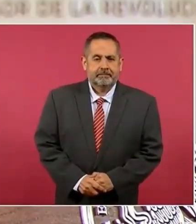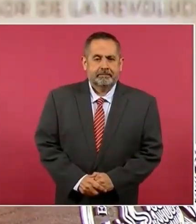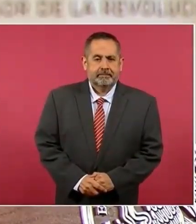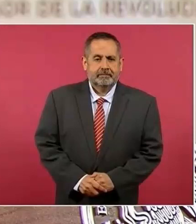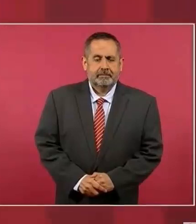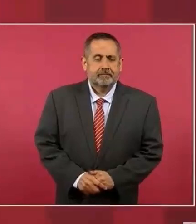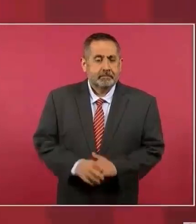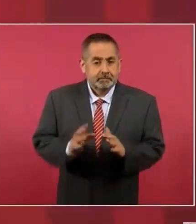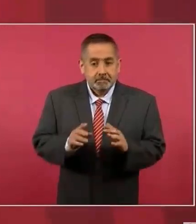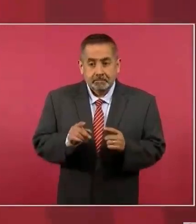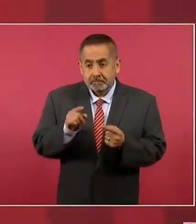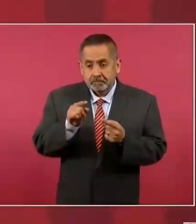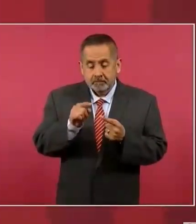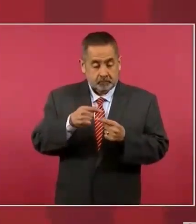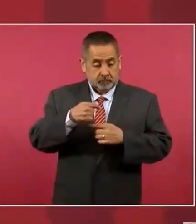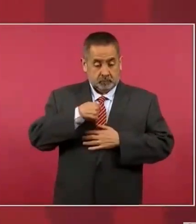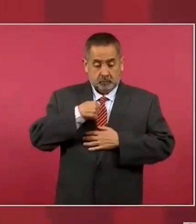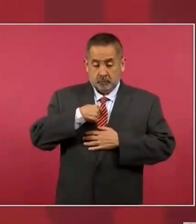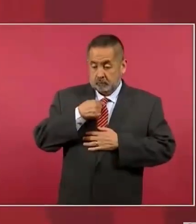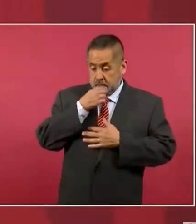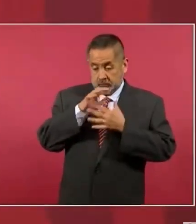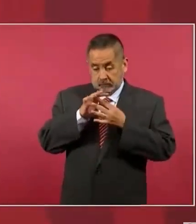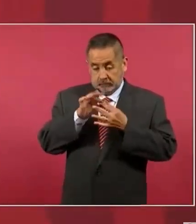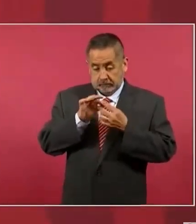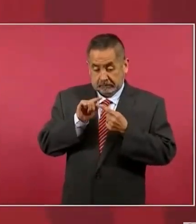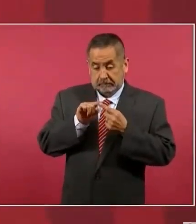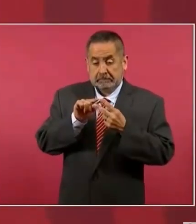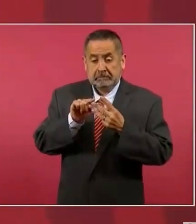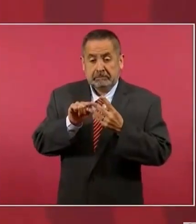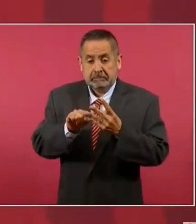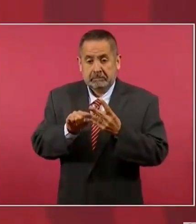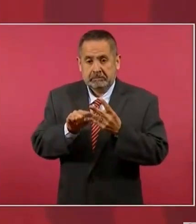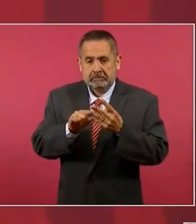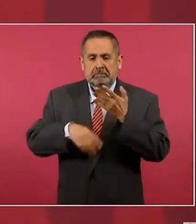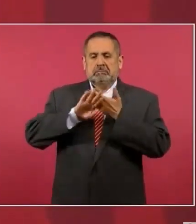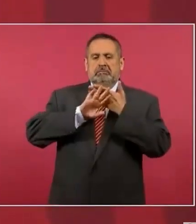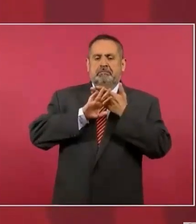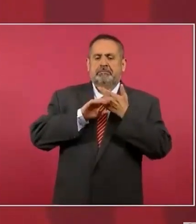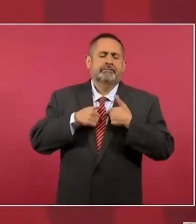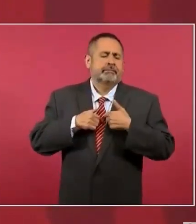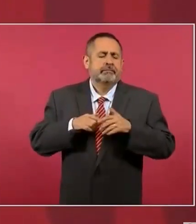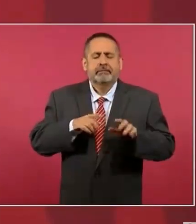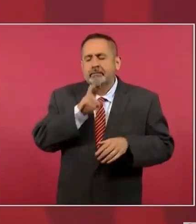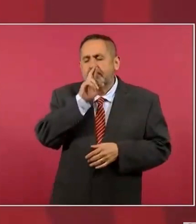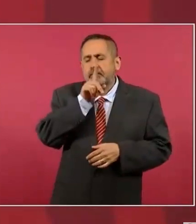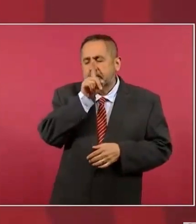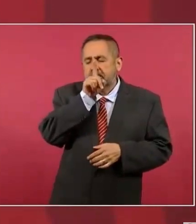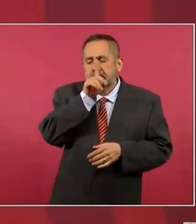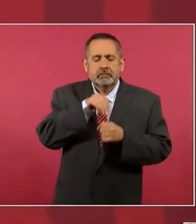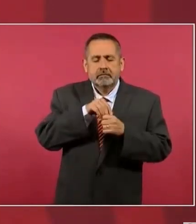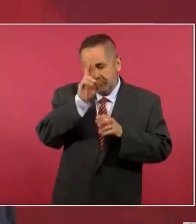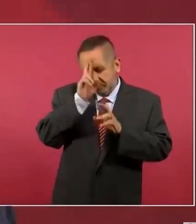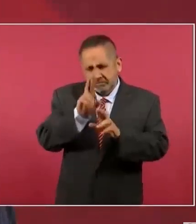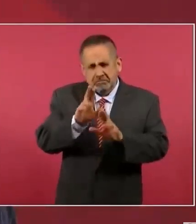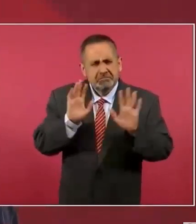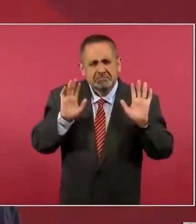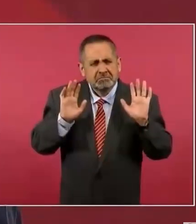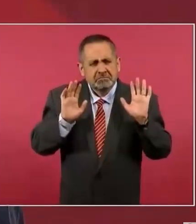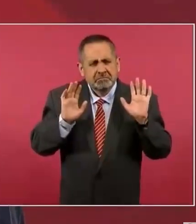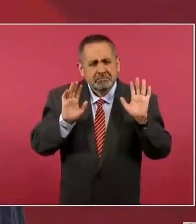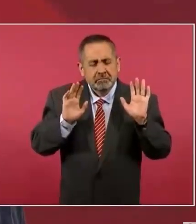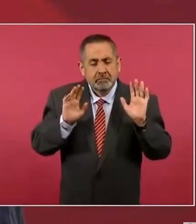Entonces, todo lo que yo diga se va a usar en mi contra o va a ser utilizado para